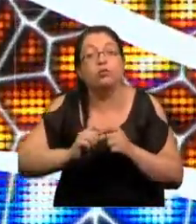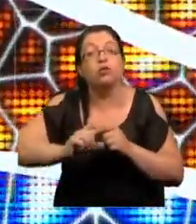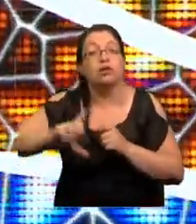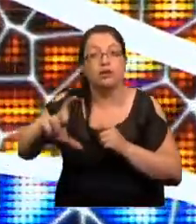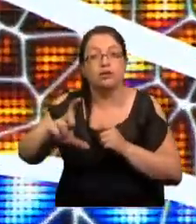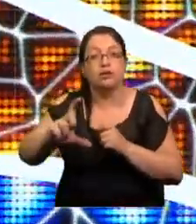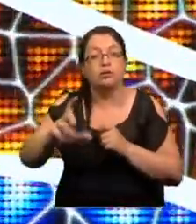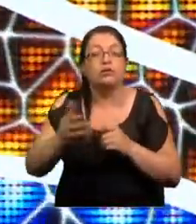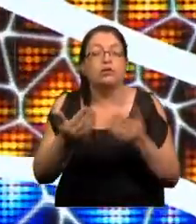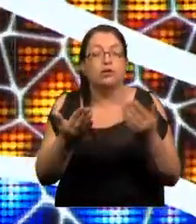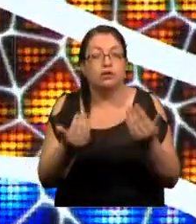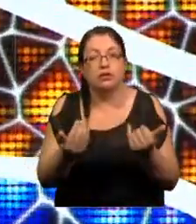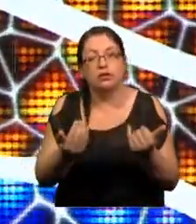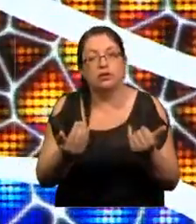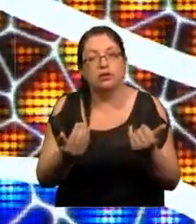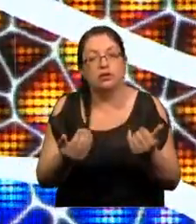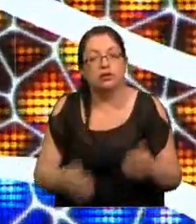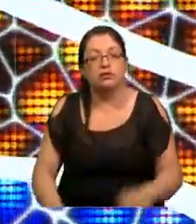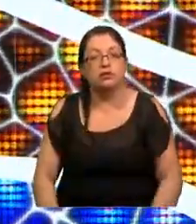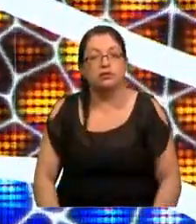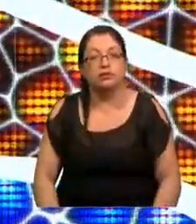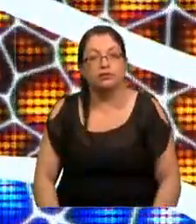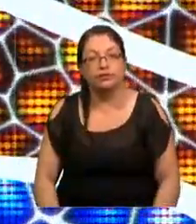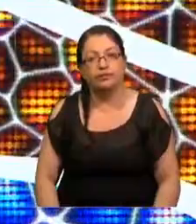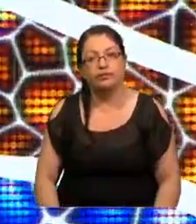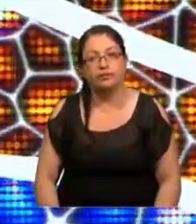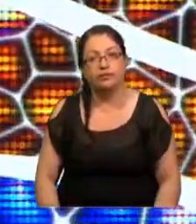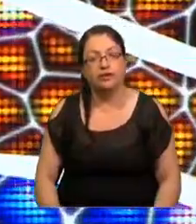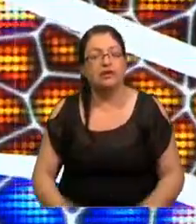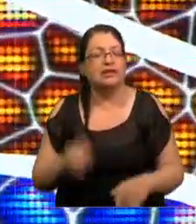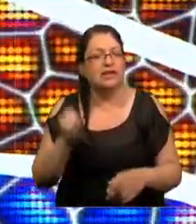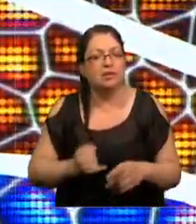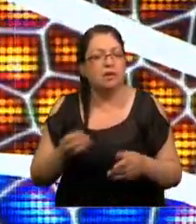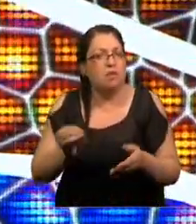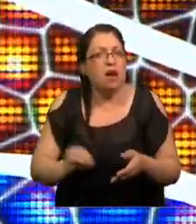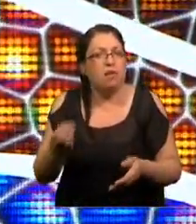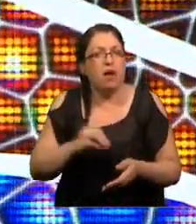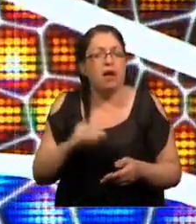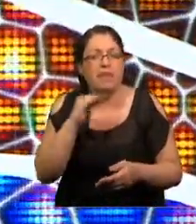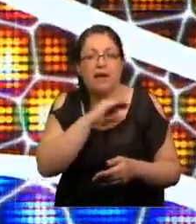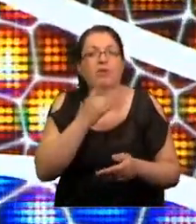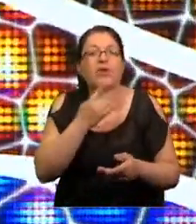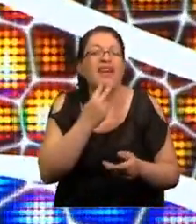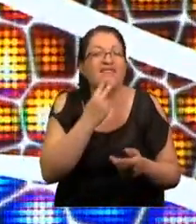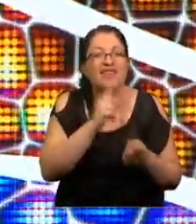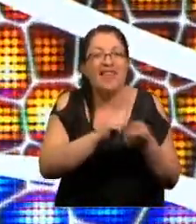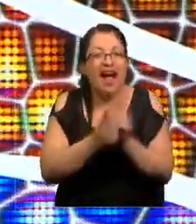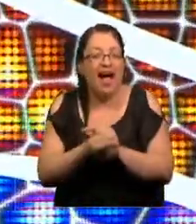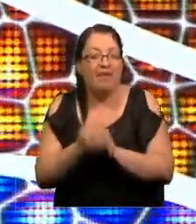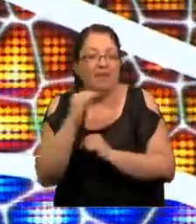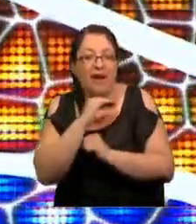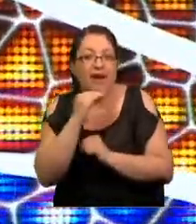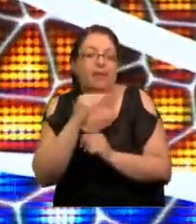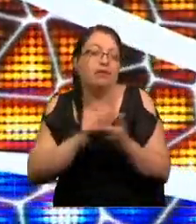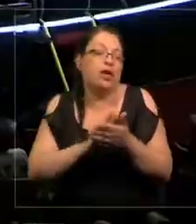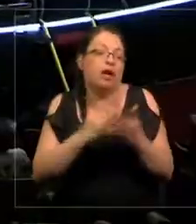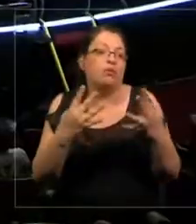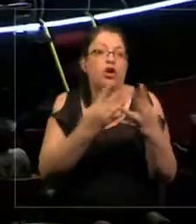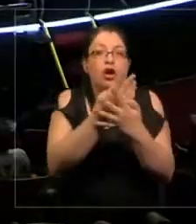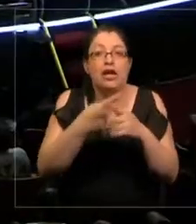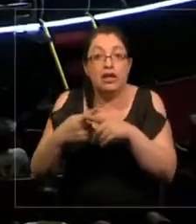necesariamente debe ir cada vez más rápido. La vida va más rápido debido a las redes sociales